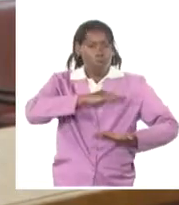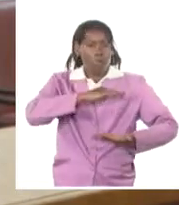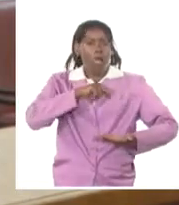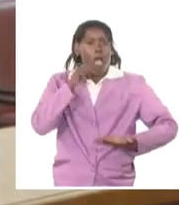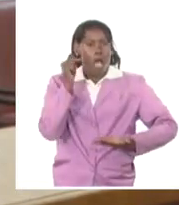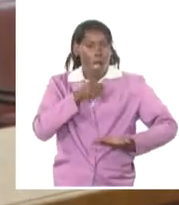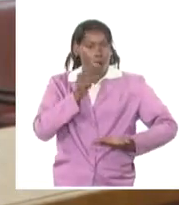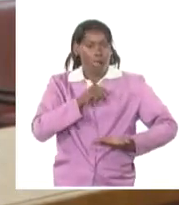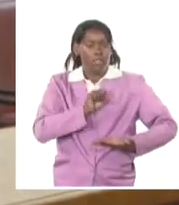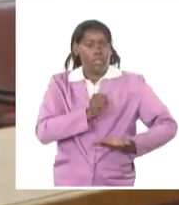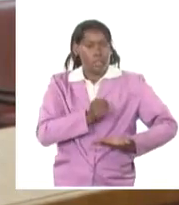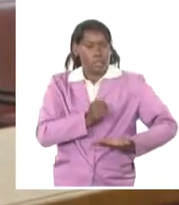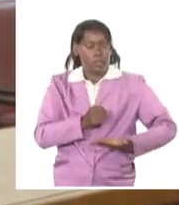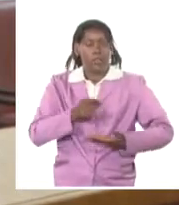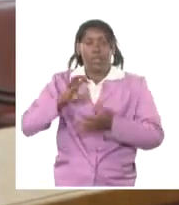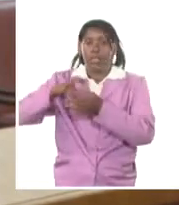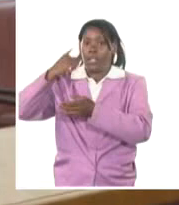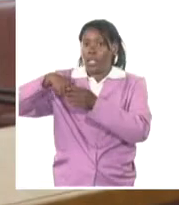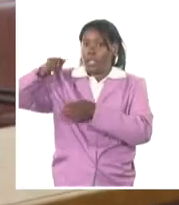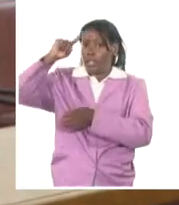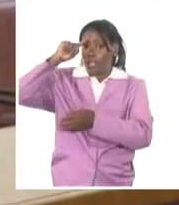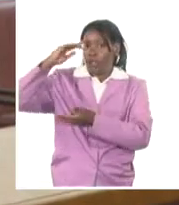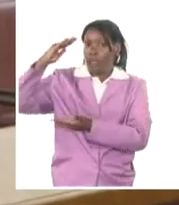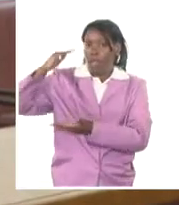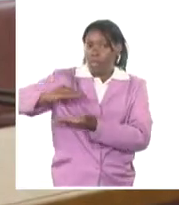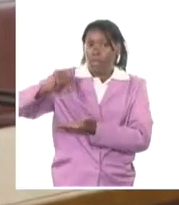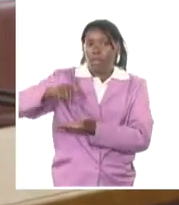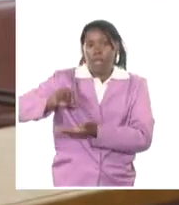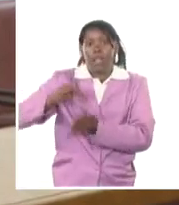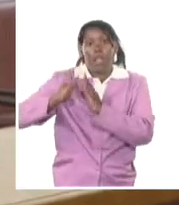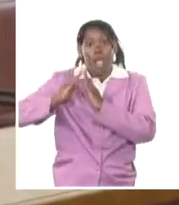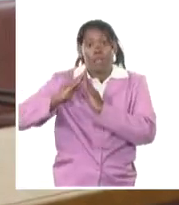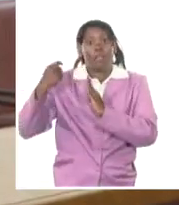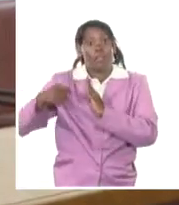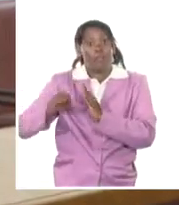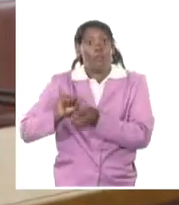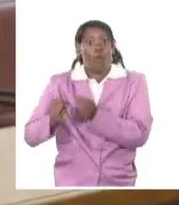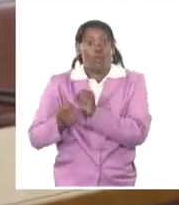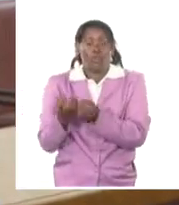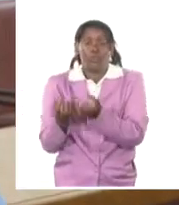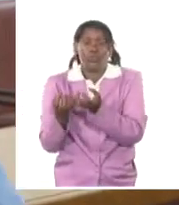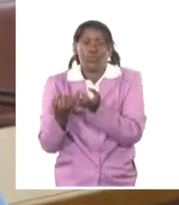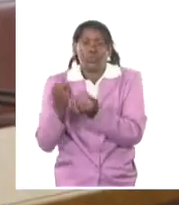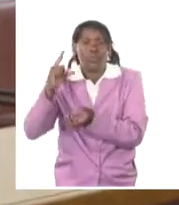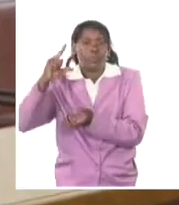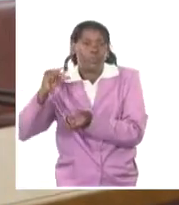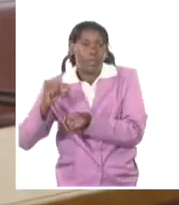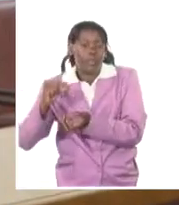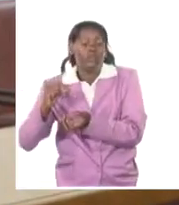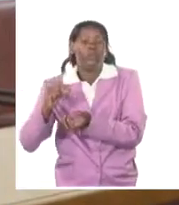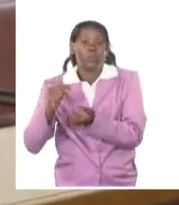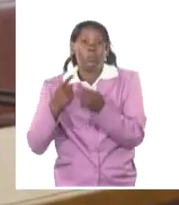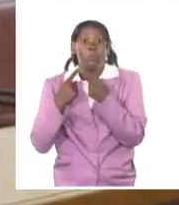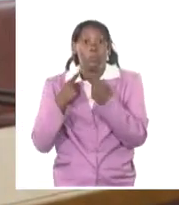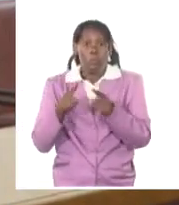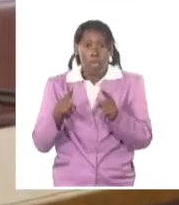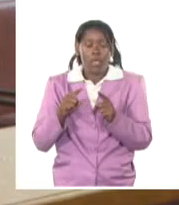tema del gas licuado, ahorrando en nuestras casas, nosotros podemos tener una continuidad que se va a hacer pronto.